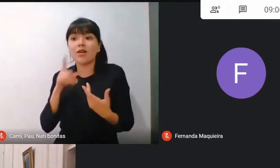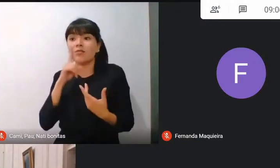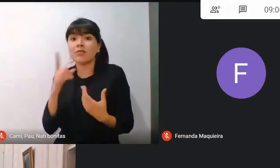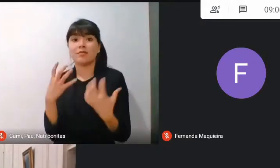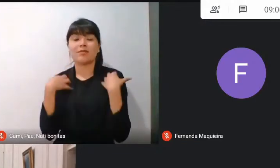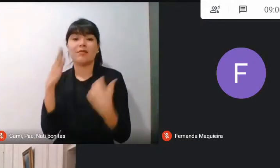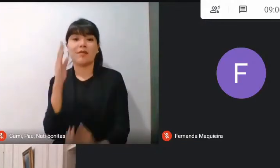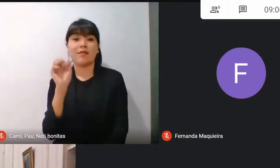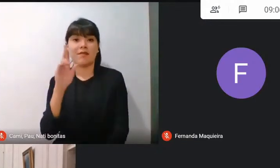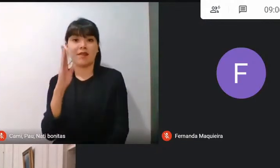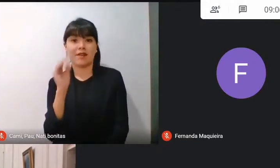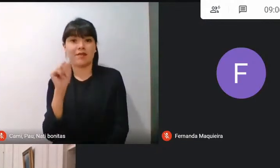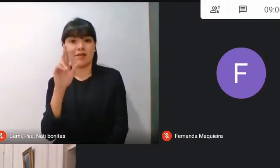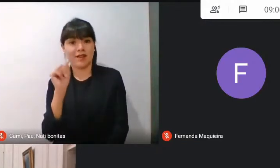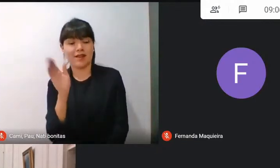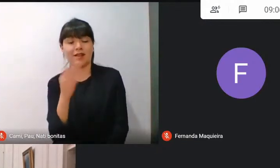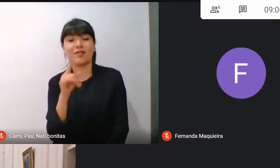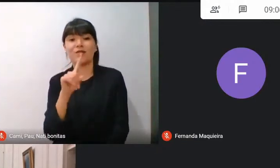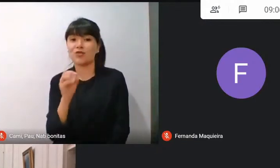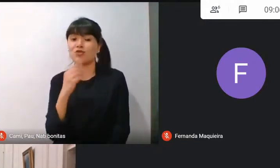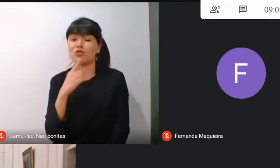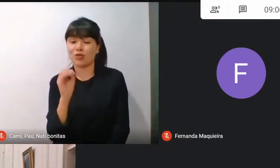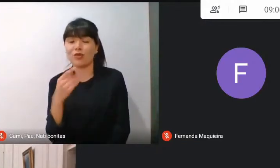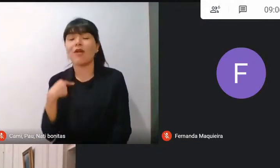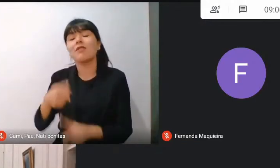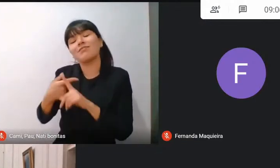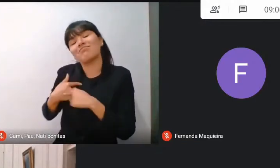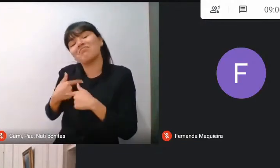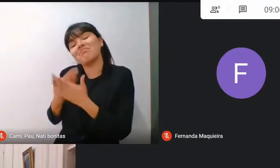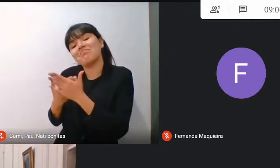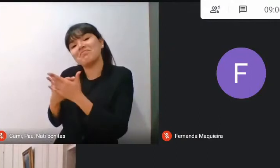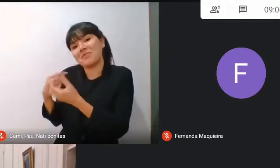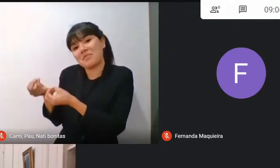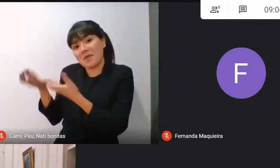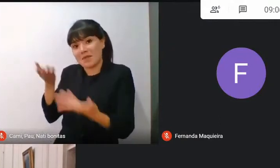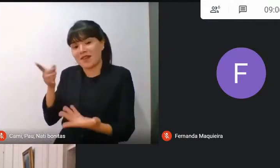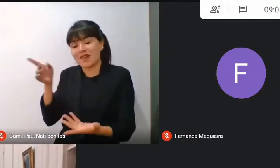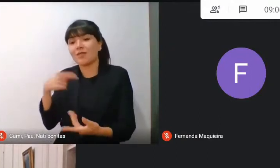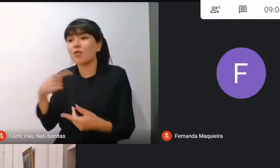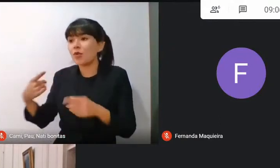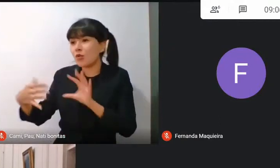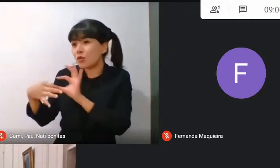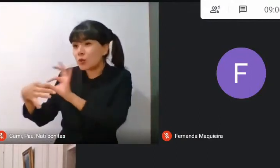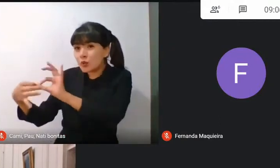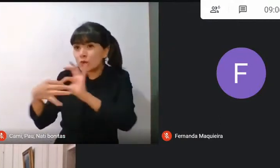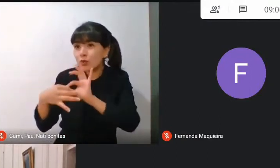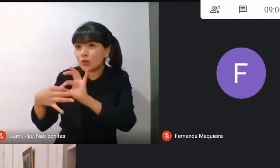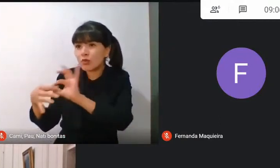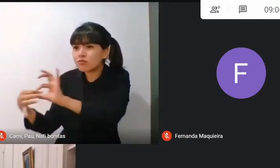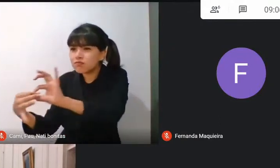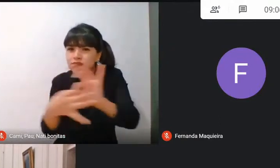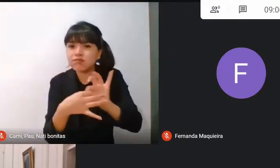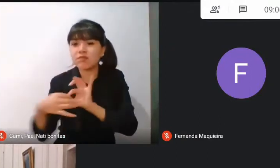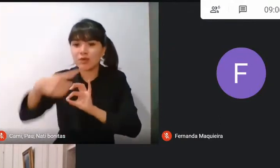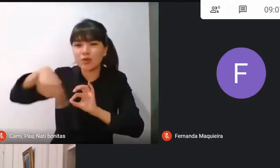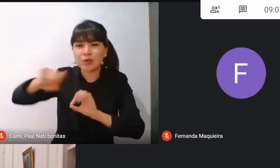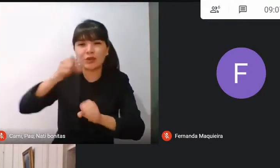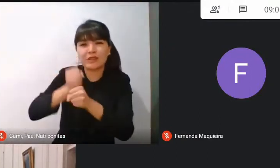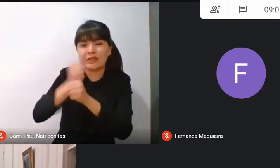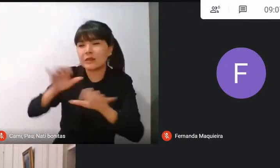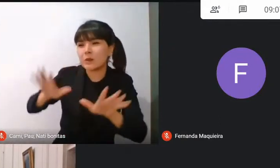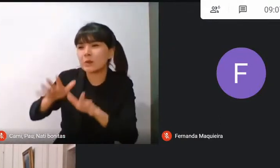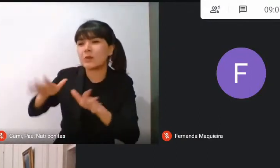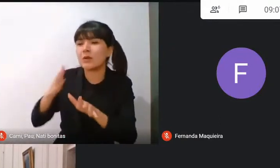además aprovecho de darle la bienvenida, para que juntos trabajemos para preparar a nuestros alumnos, a nuestros